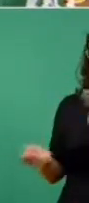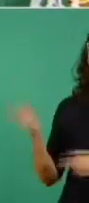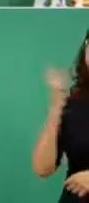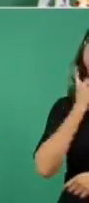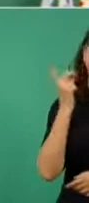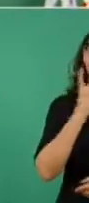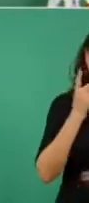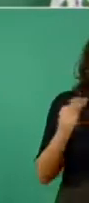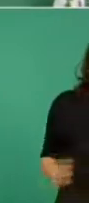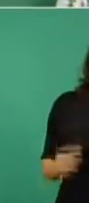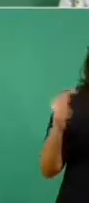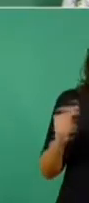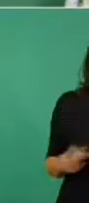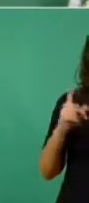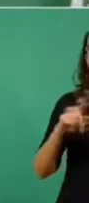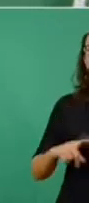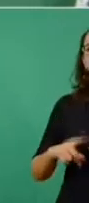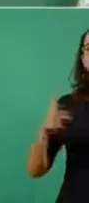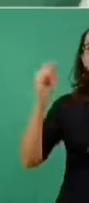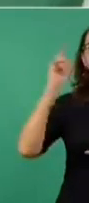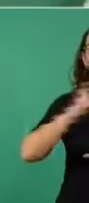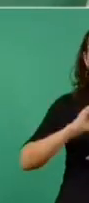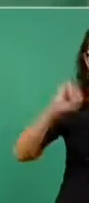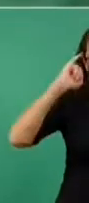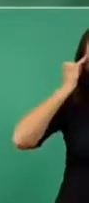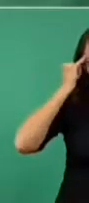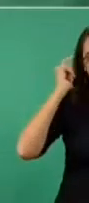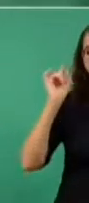mujeres indígenas, albañiles.